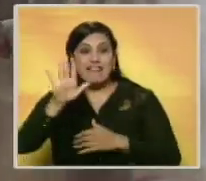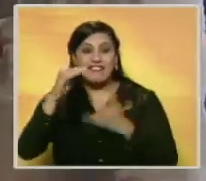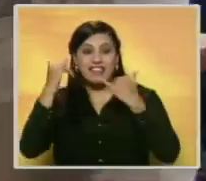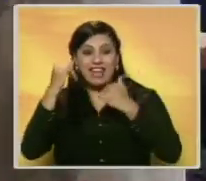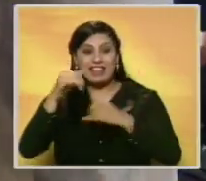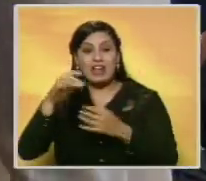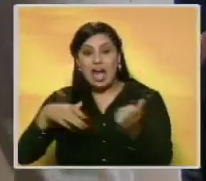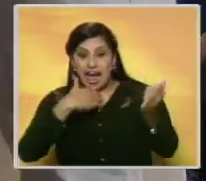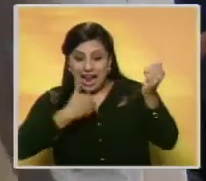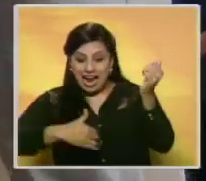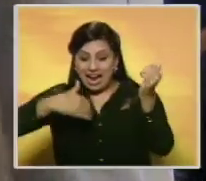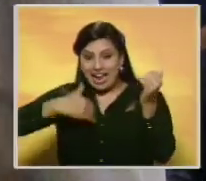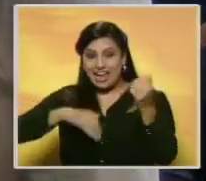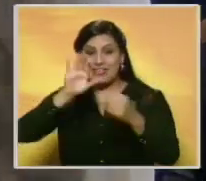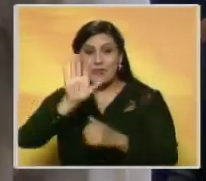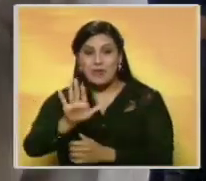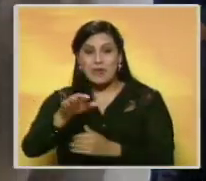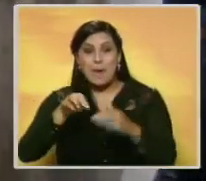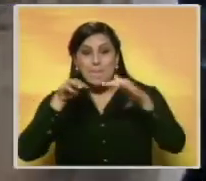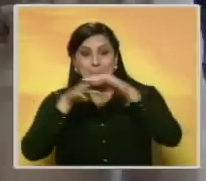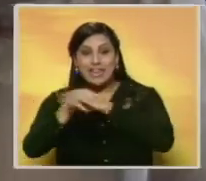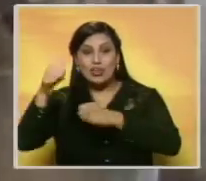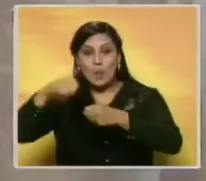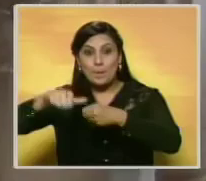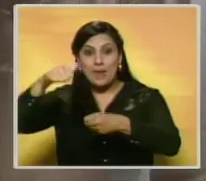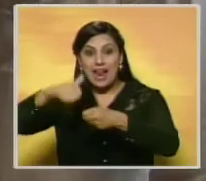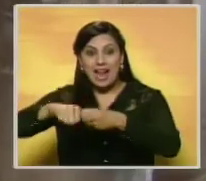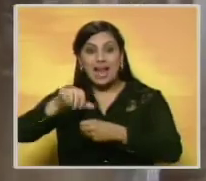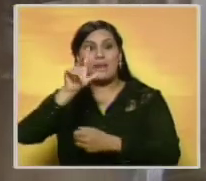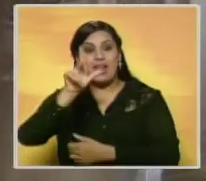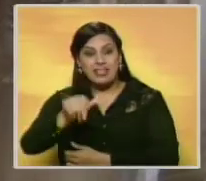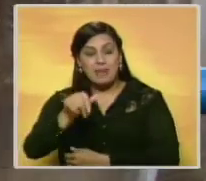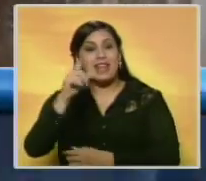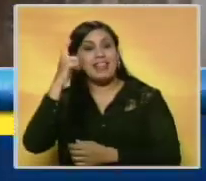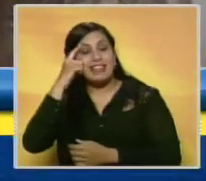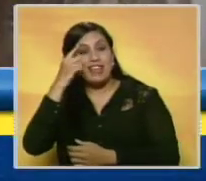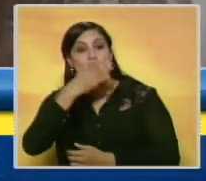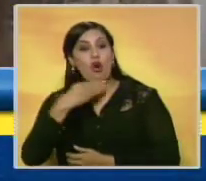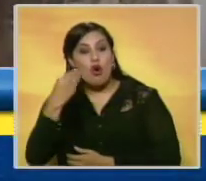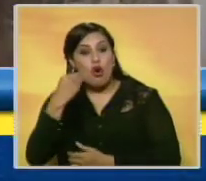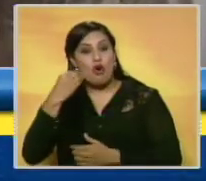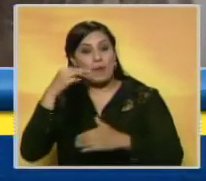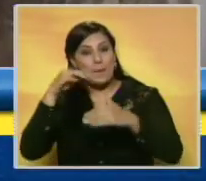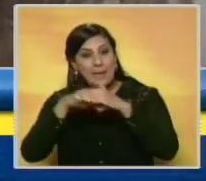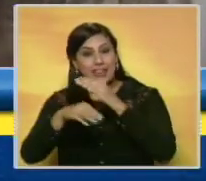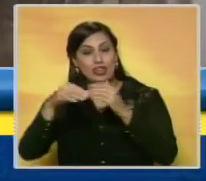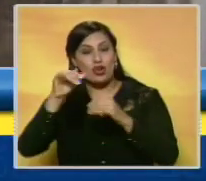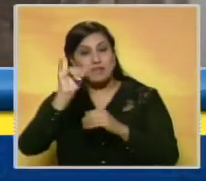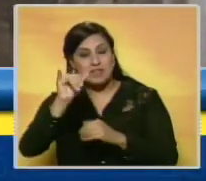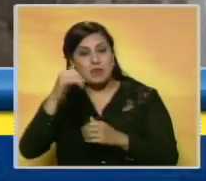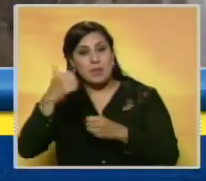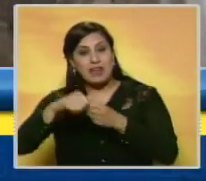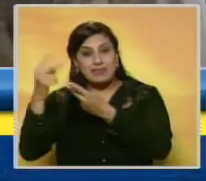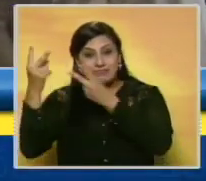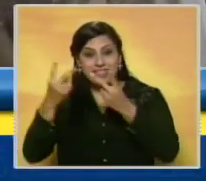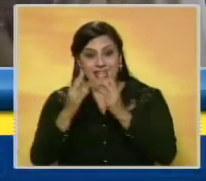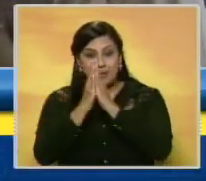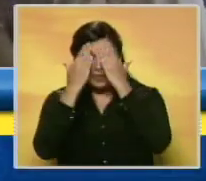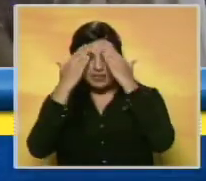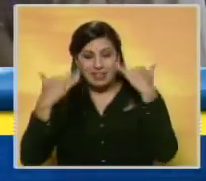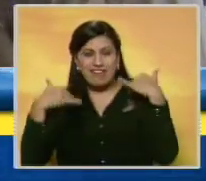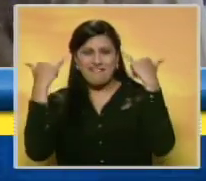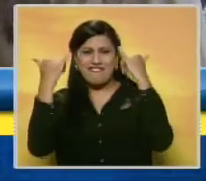del grupo de gaita del metro de Maracaibo. También tuvo la orquesta juvenil del metro de Maracaibo recibiendo a la Virgen de Chiquiquirá,